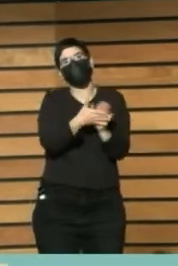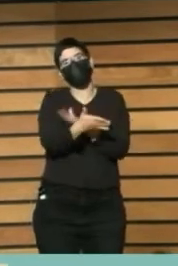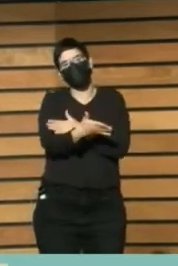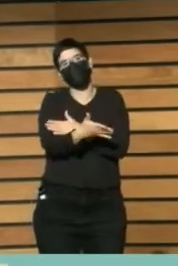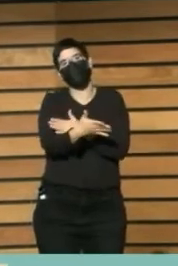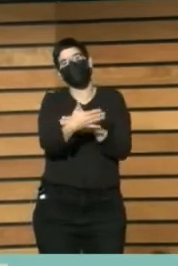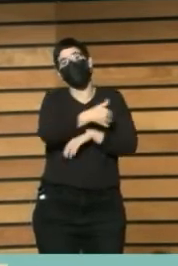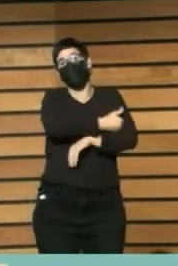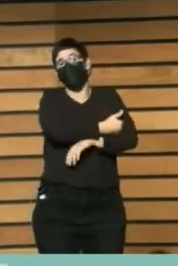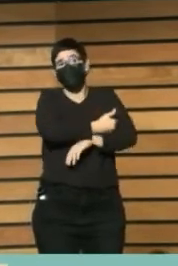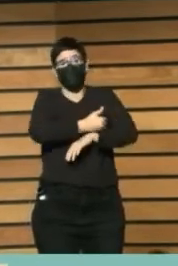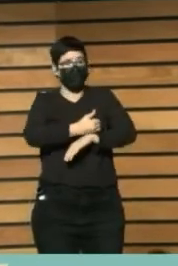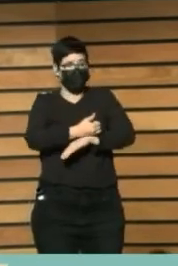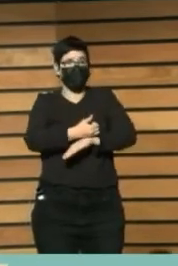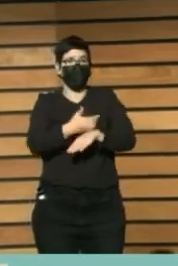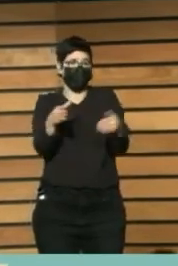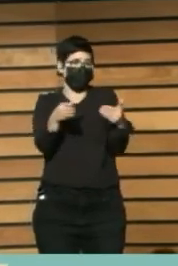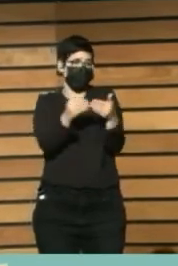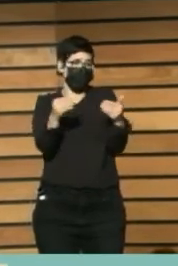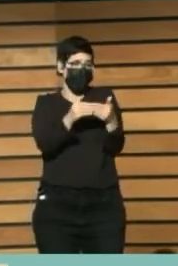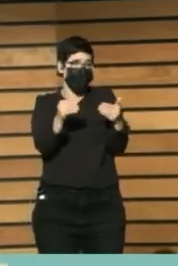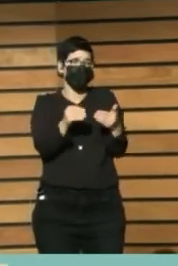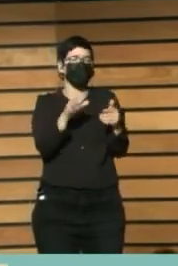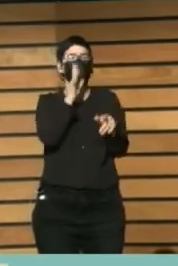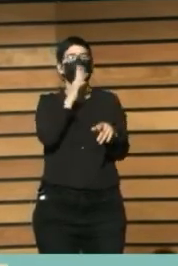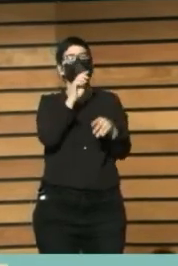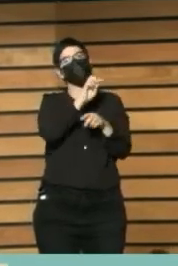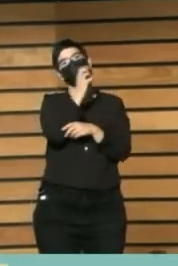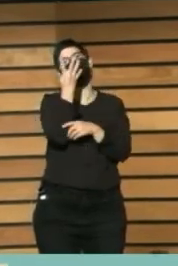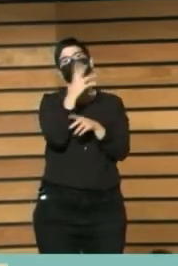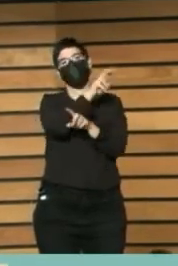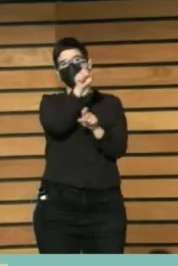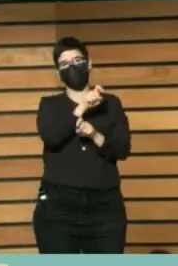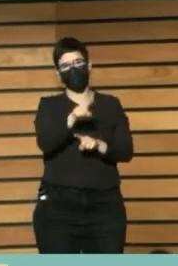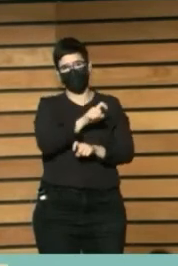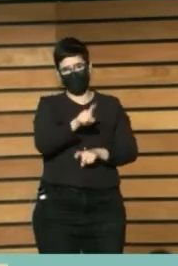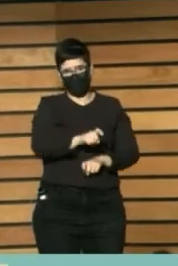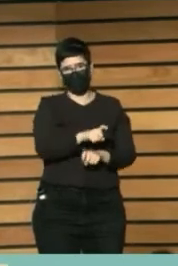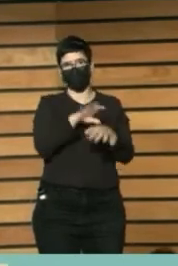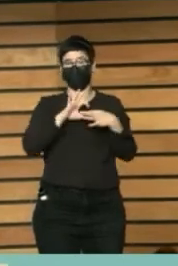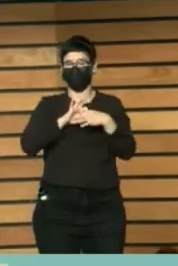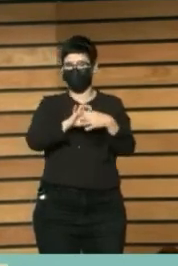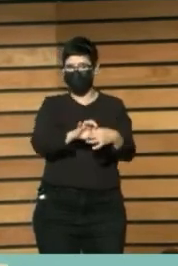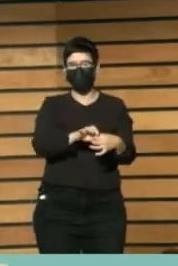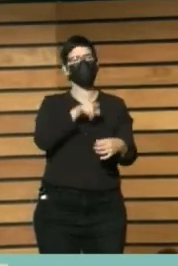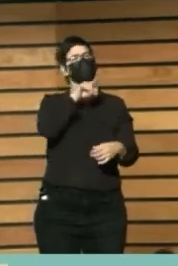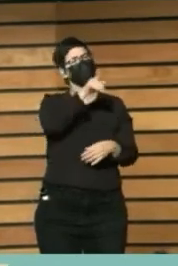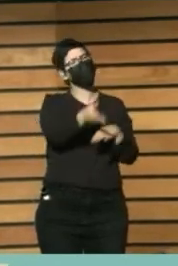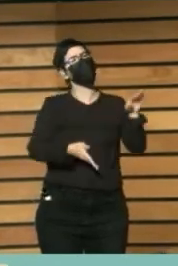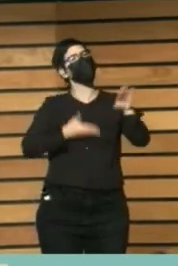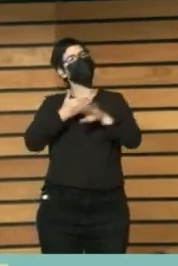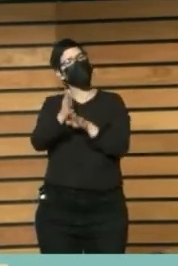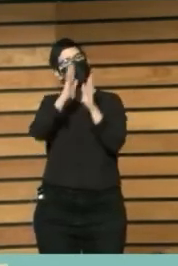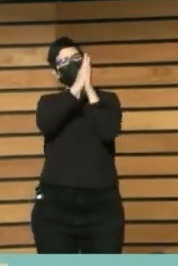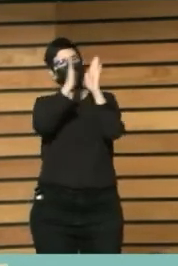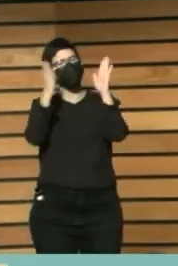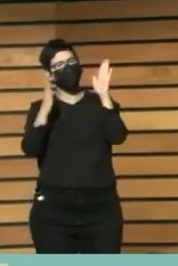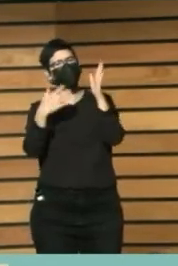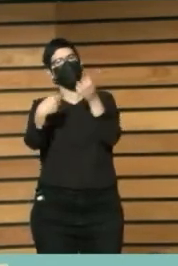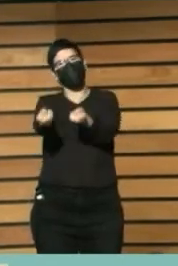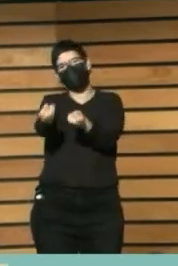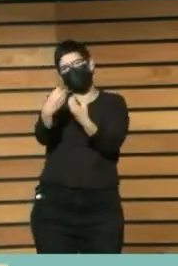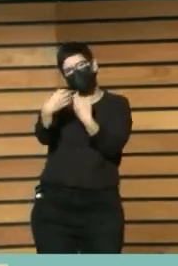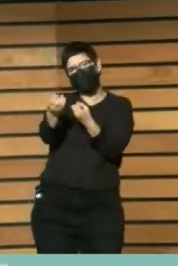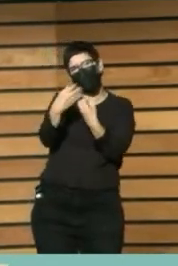ciudadanos Porque teníamos Cuatro preguntas En ese sentido ¿Usa usted la biblioteca Para informarse A sí